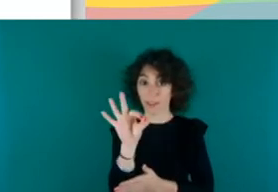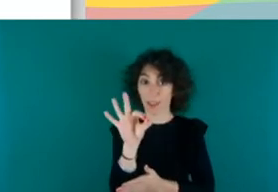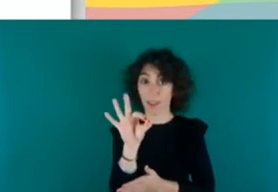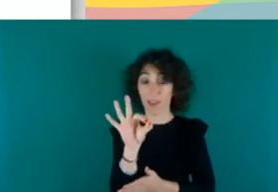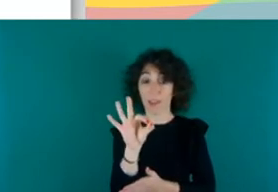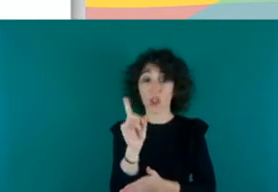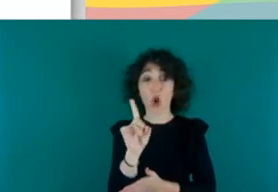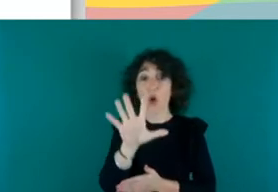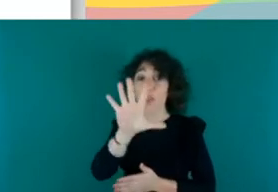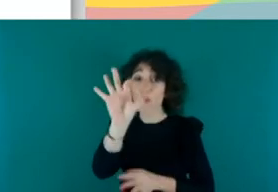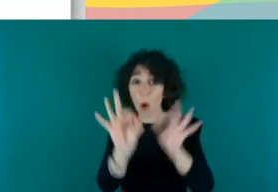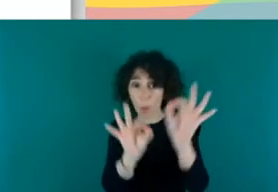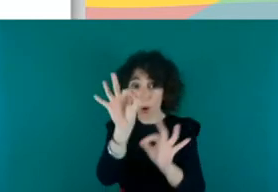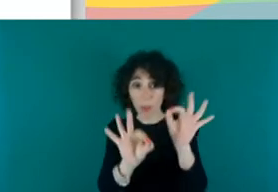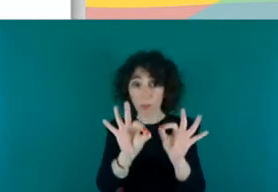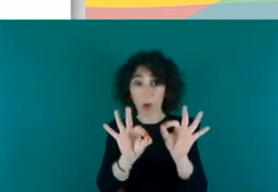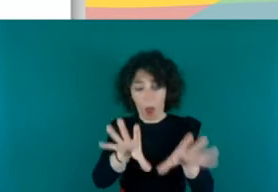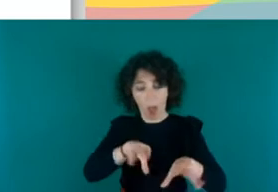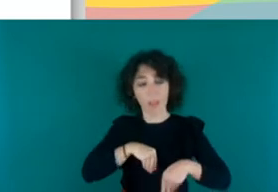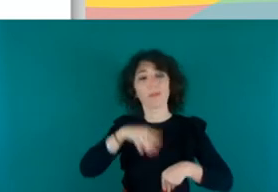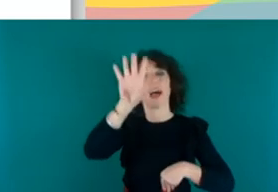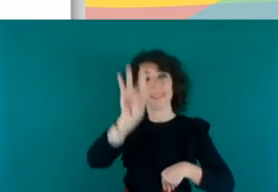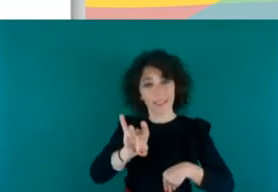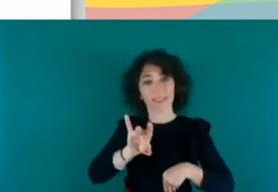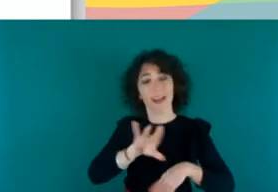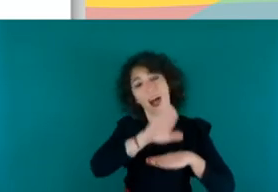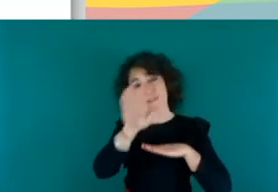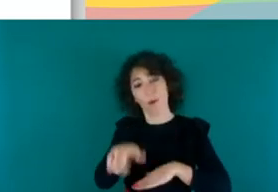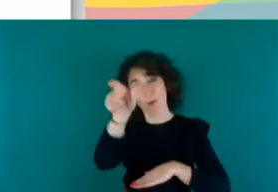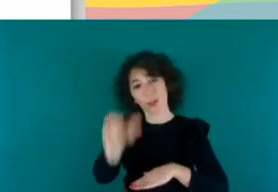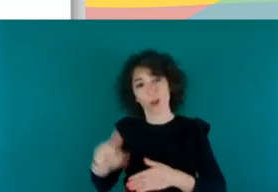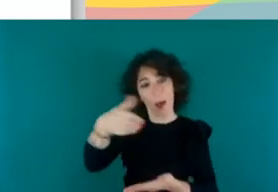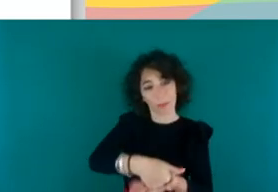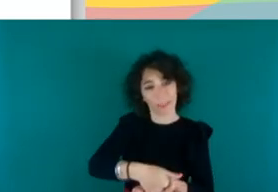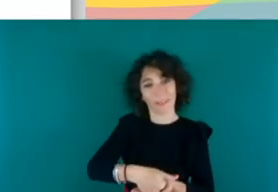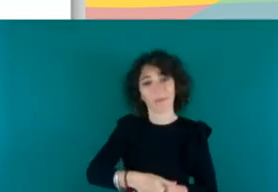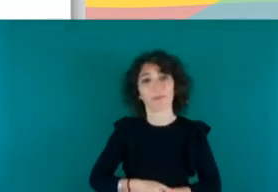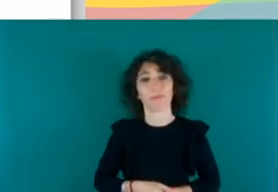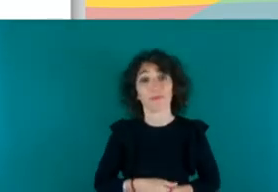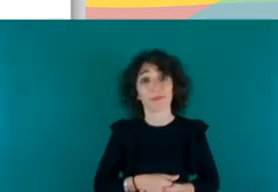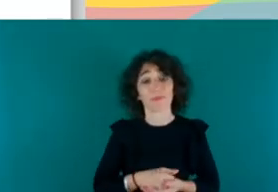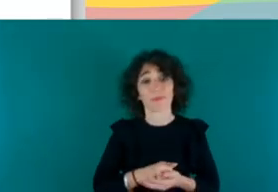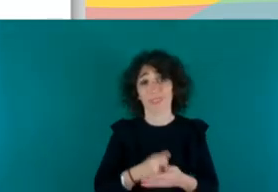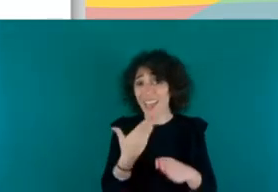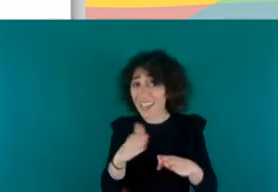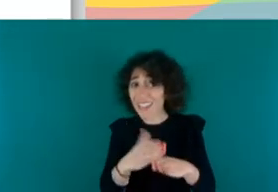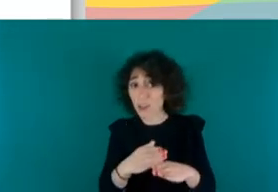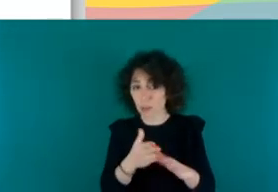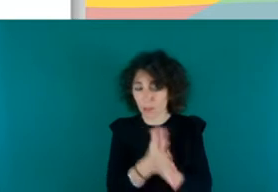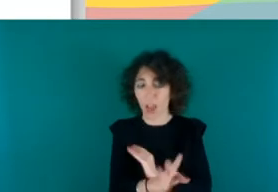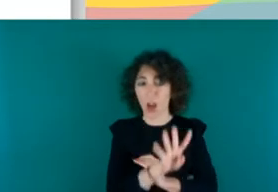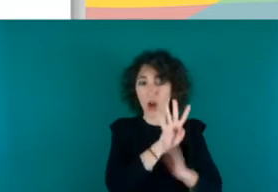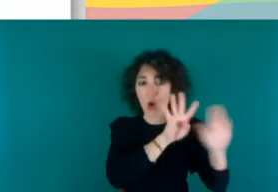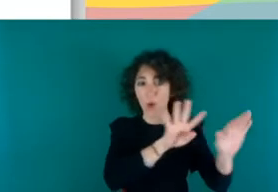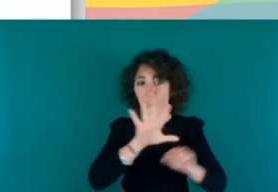% fueron resueltas a favor de las personas que lo solicitaron. El resto, el 95%, fueron